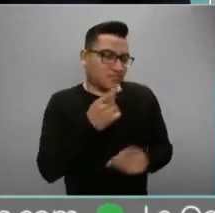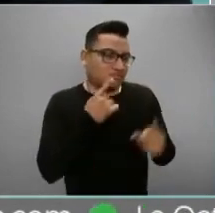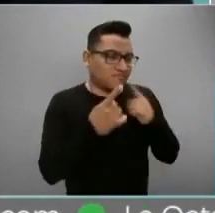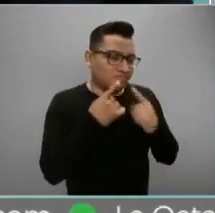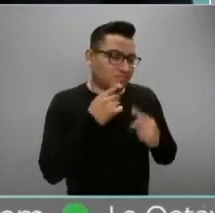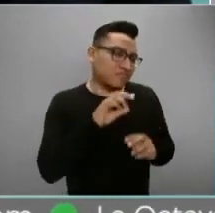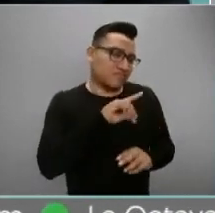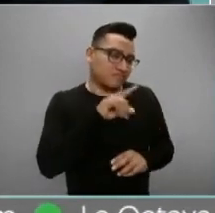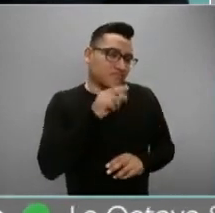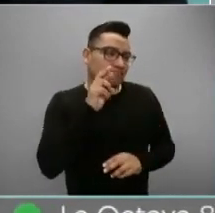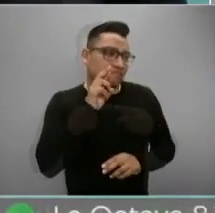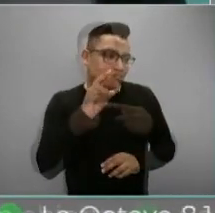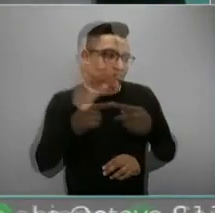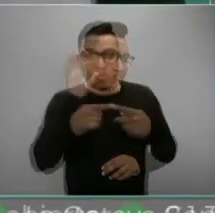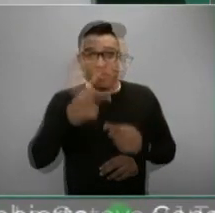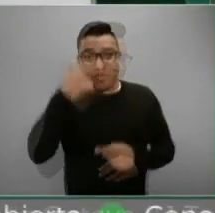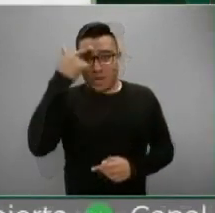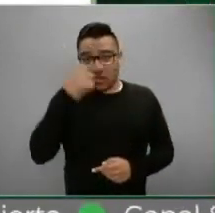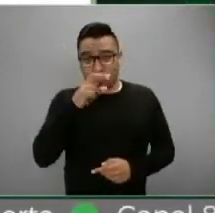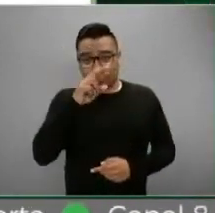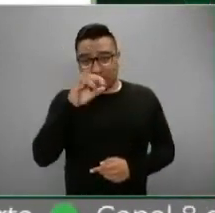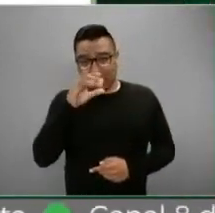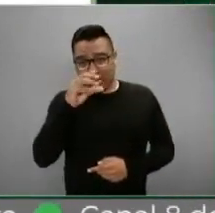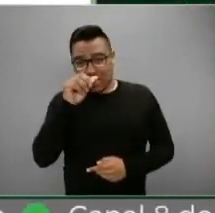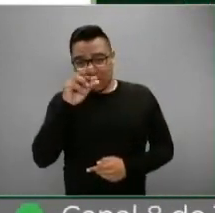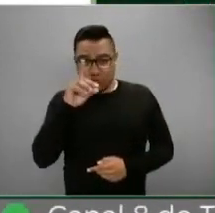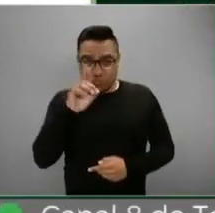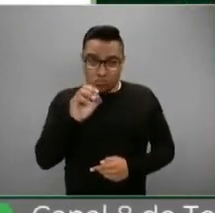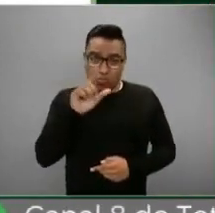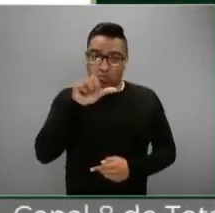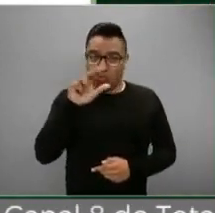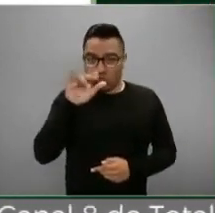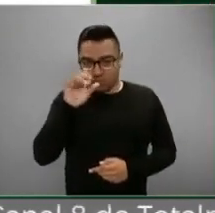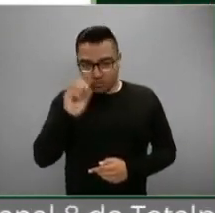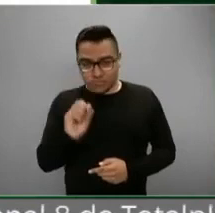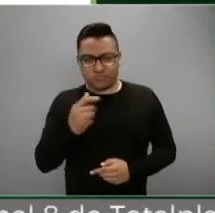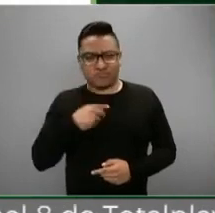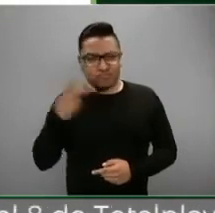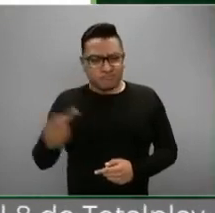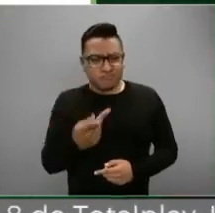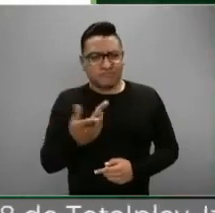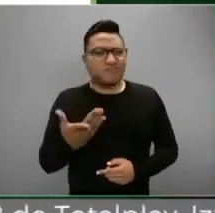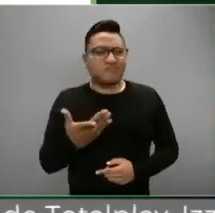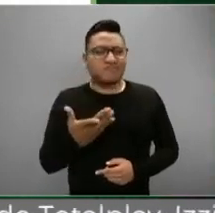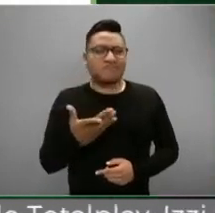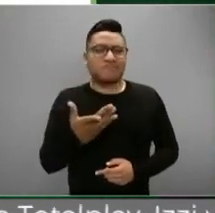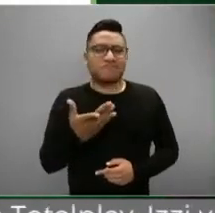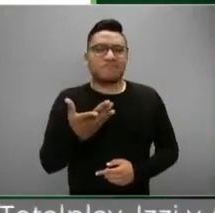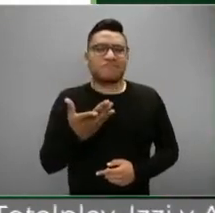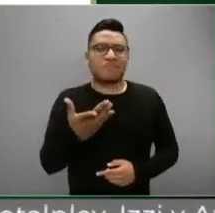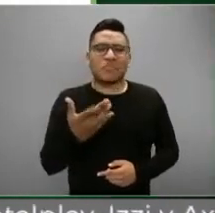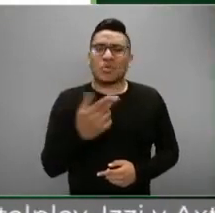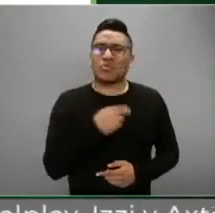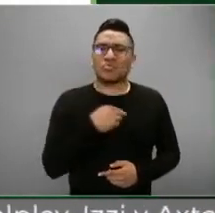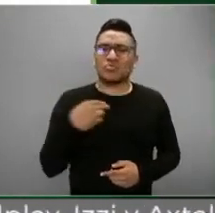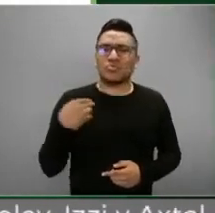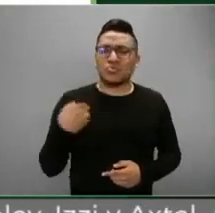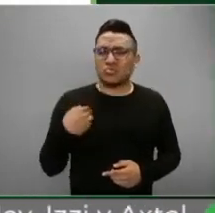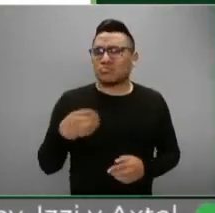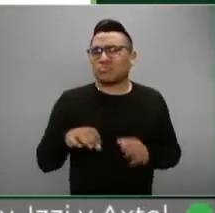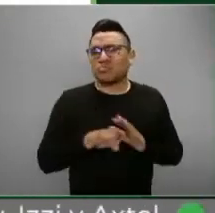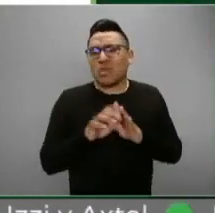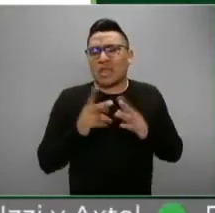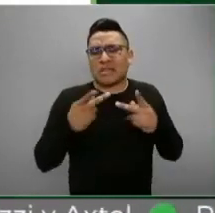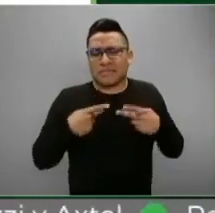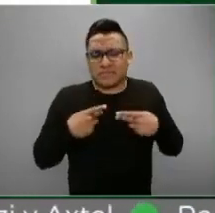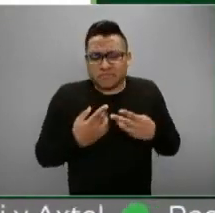escuchar tus respuestas. Buenas noches, Ricardo, Luisa. Tengo una pregunta para ustedes. ¿Cómo creamos conciencia en la población